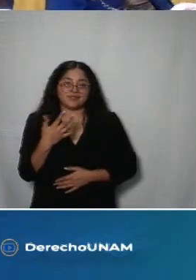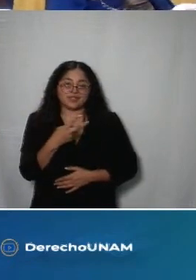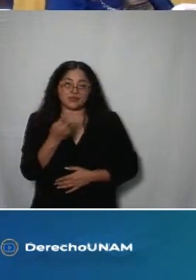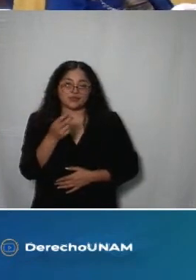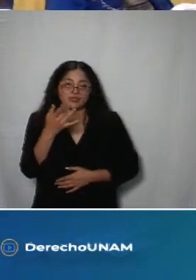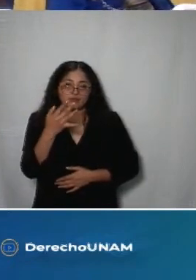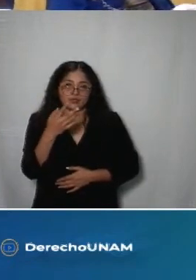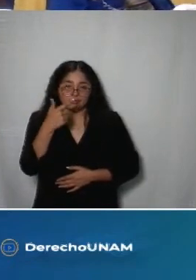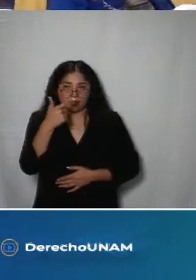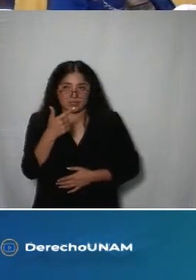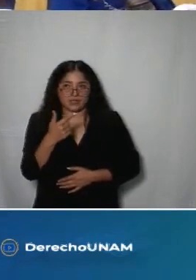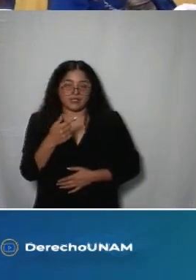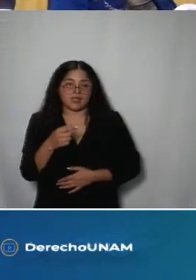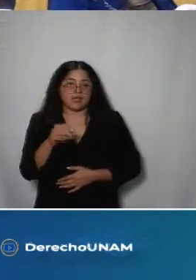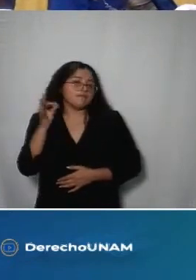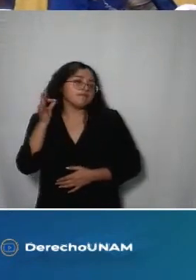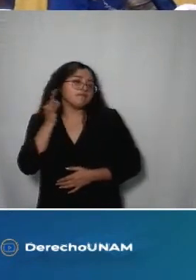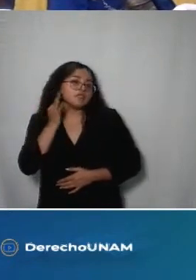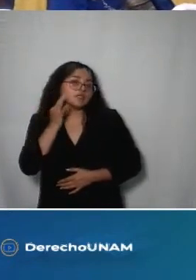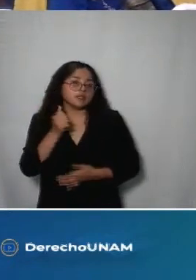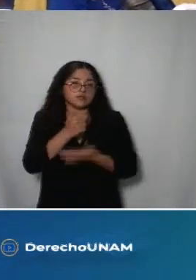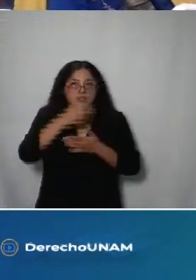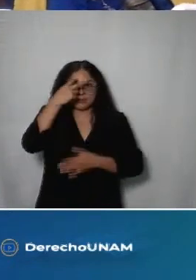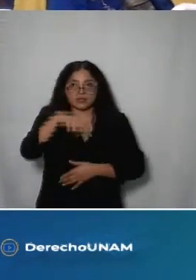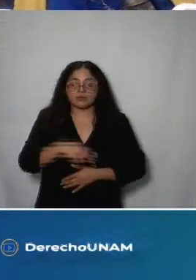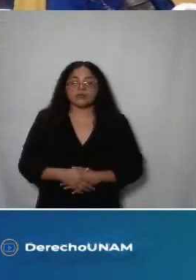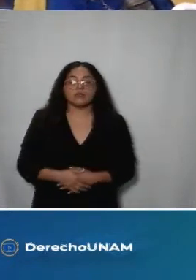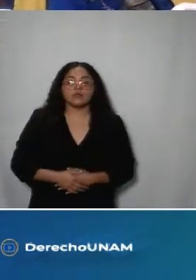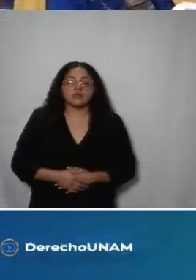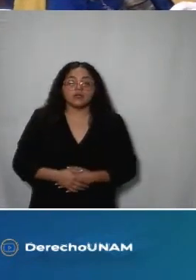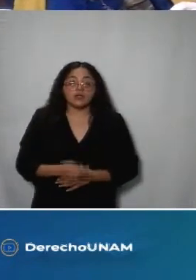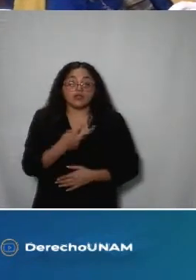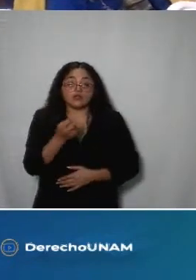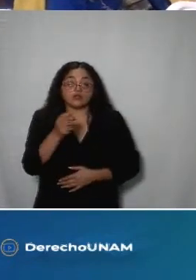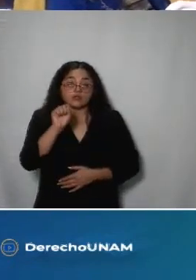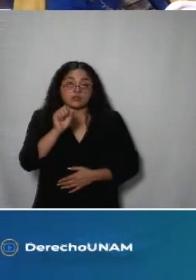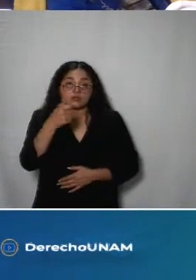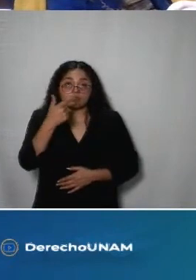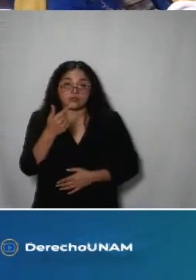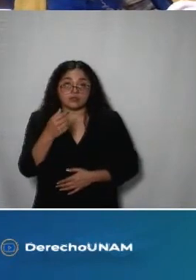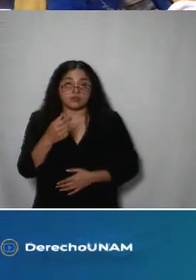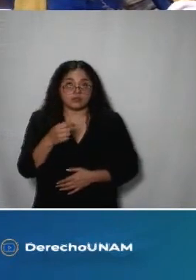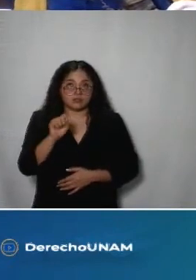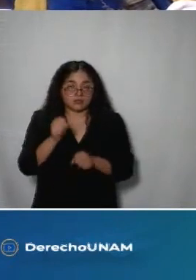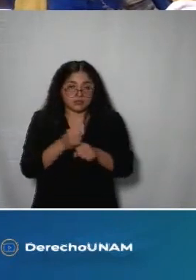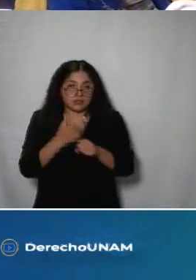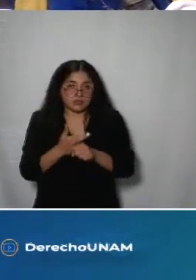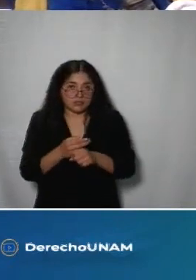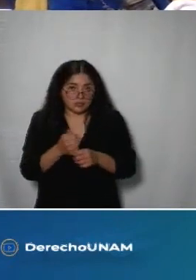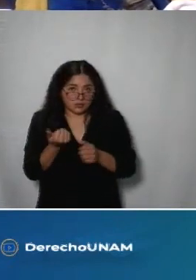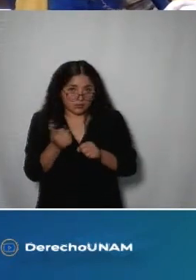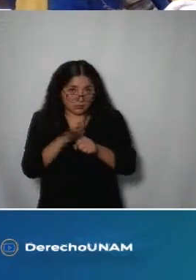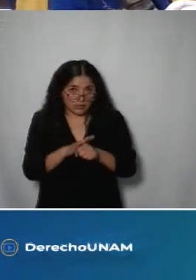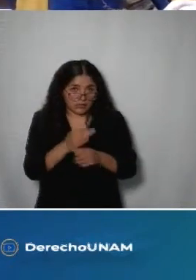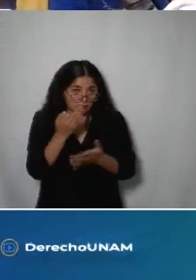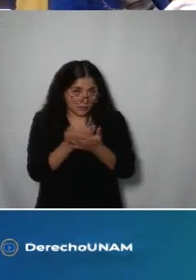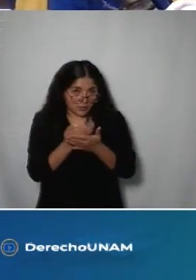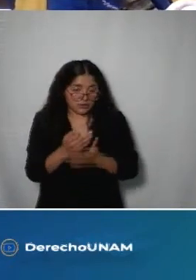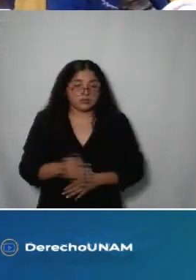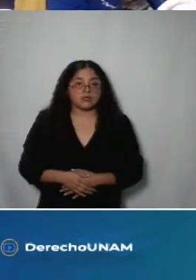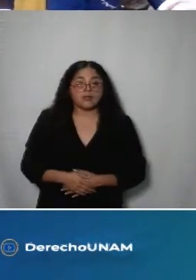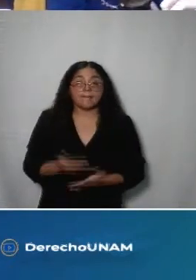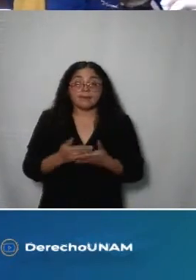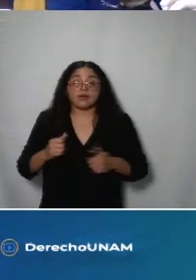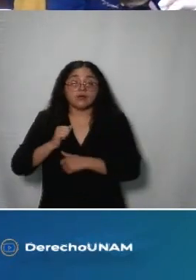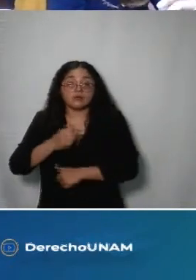y doscientos cincuenta y siete de la fiscalía general de justicia de la ciudad de méxico y doscientos sesenta y siete de la secretaría de administración y finanzas